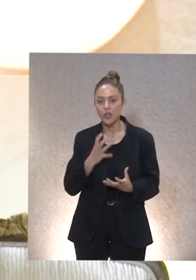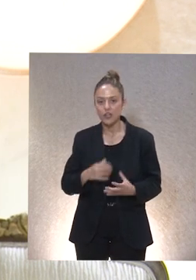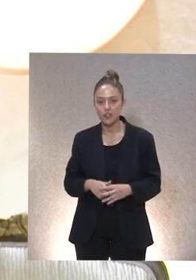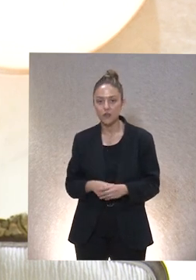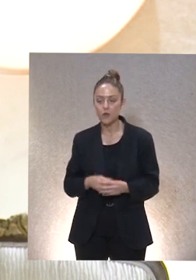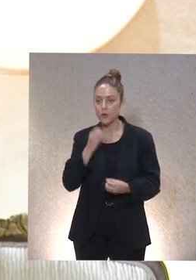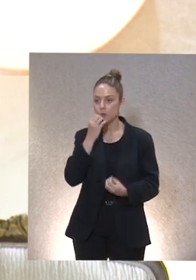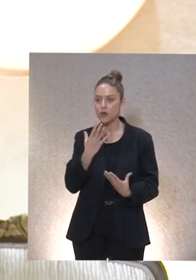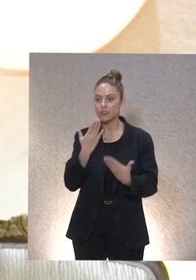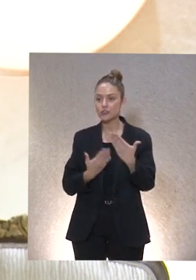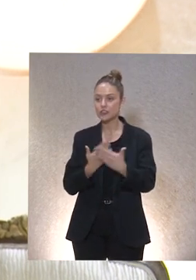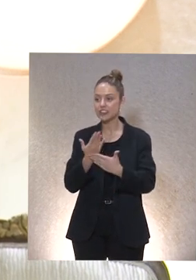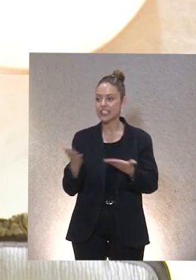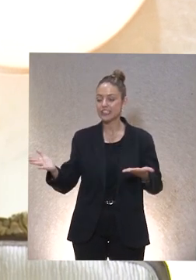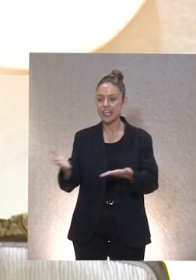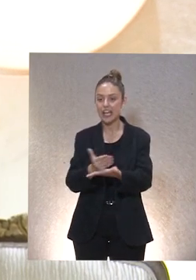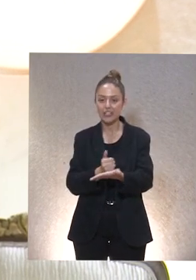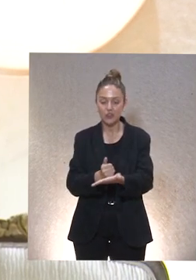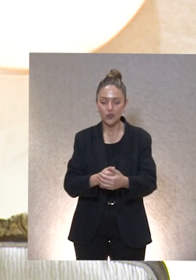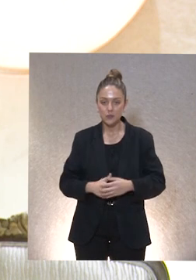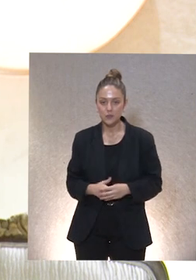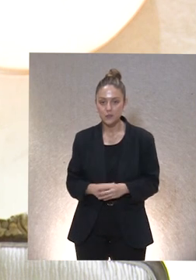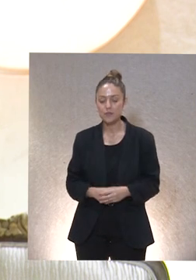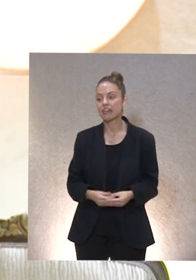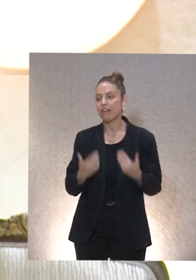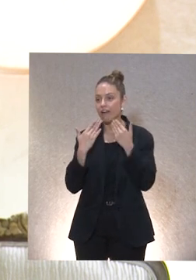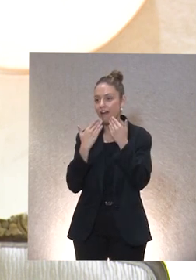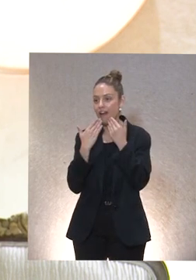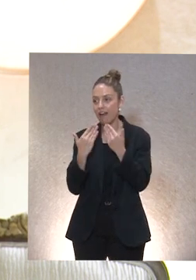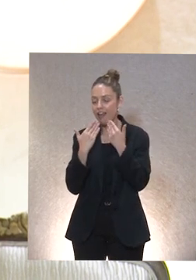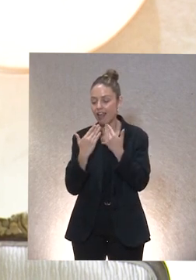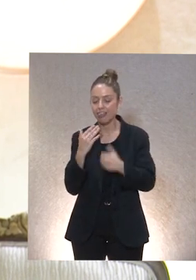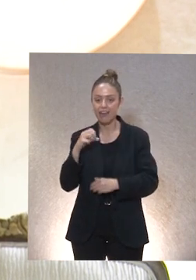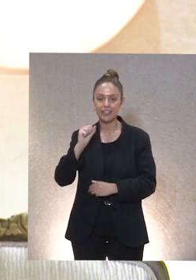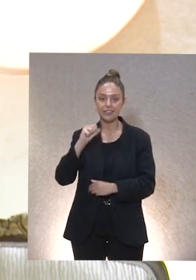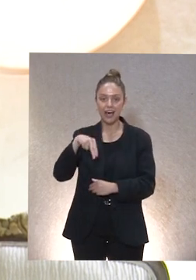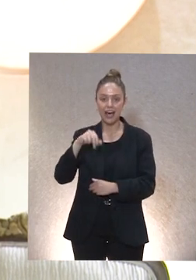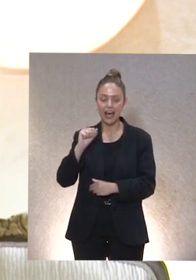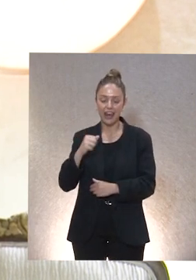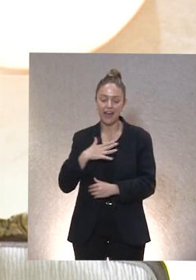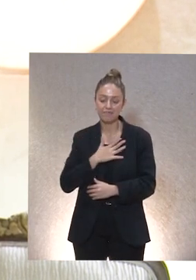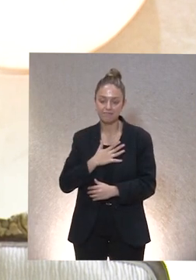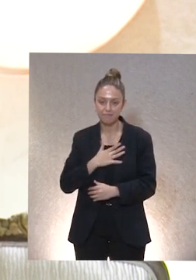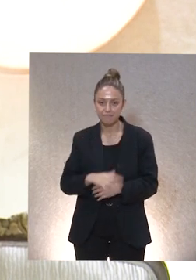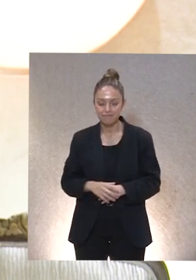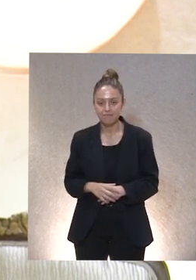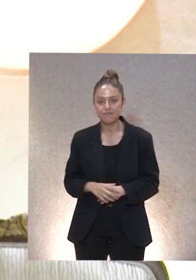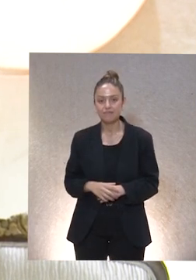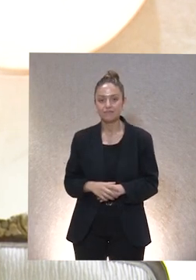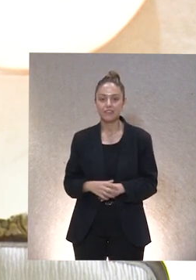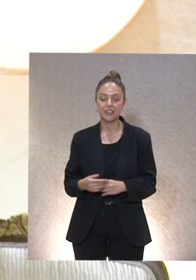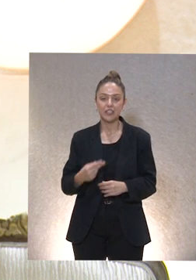Bueno, buenos días a todas y todos. Gracias, Ana, por la presentación tan amable, a la vez tan